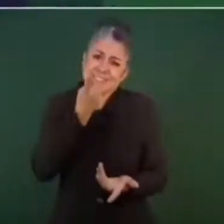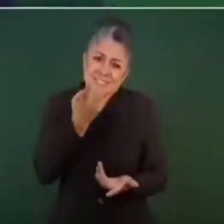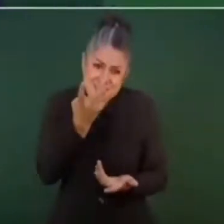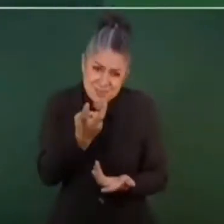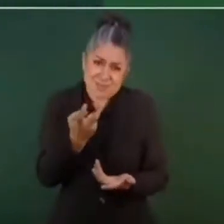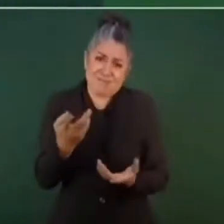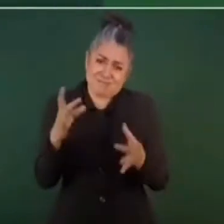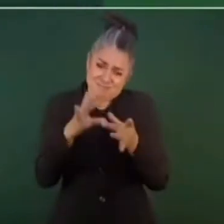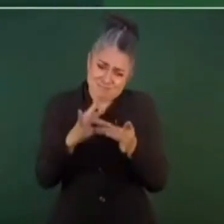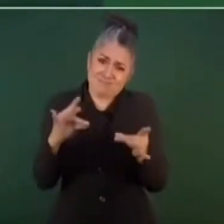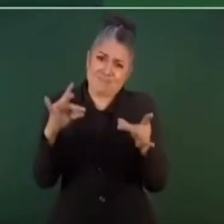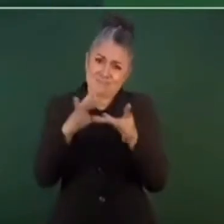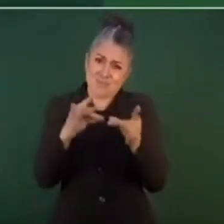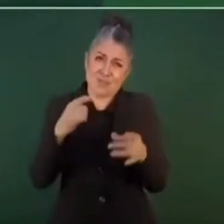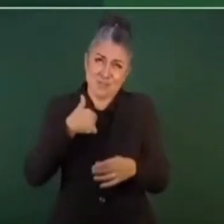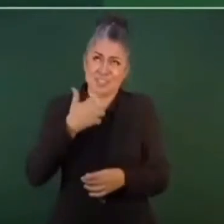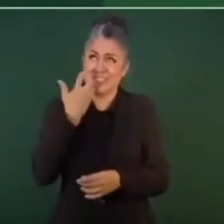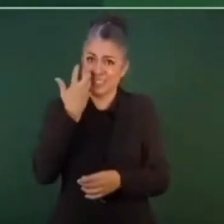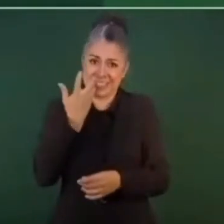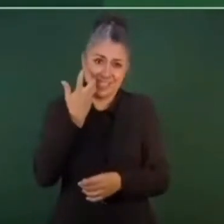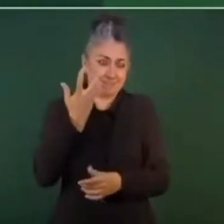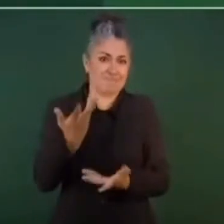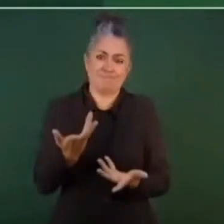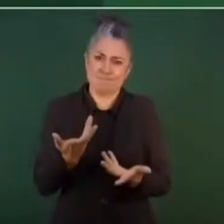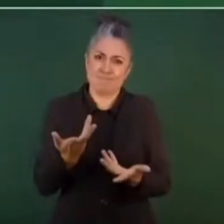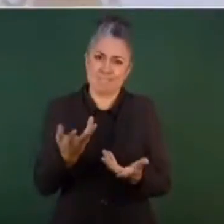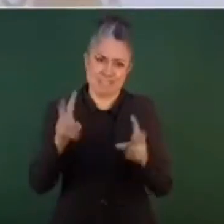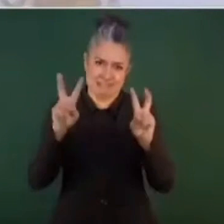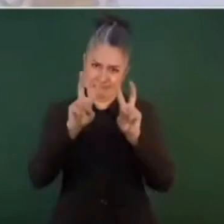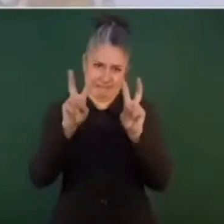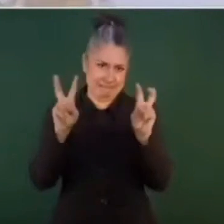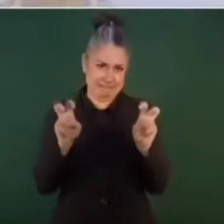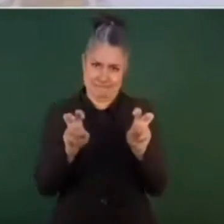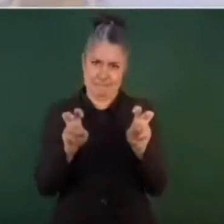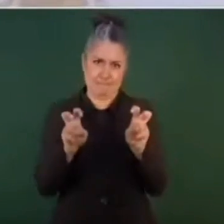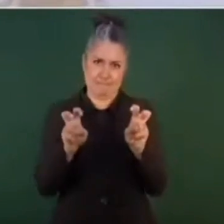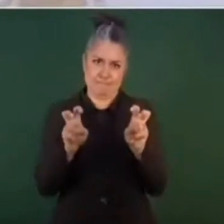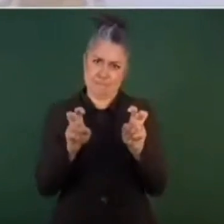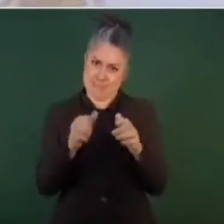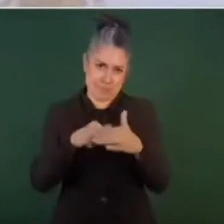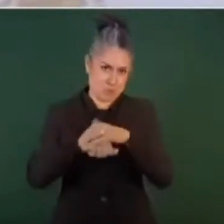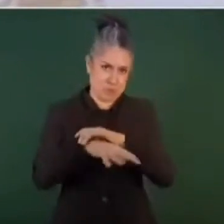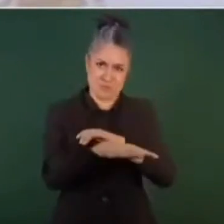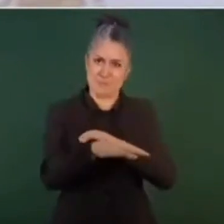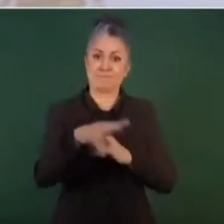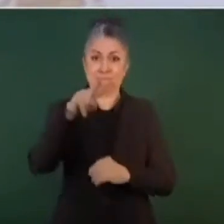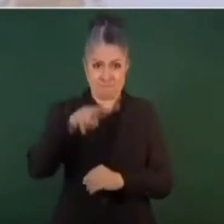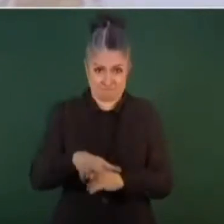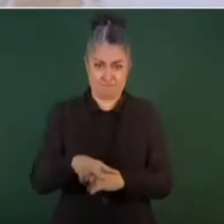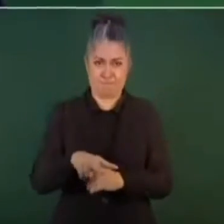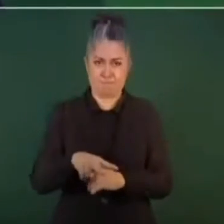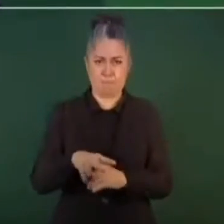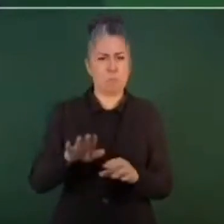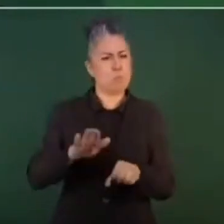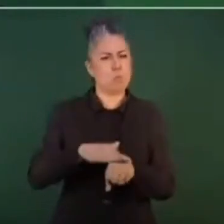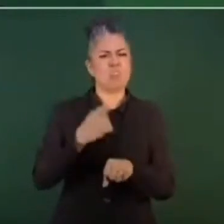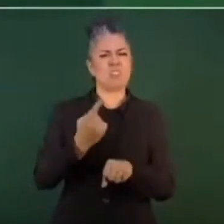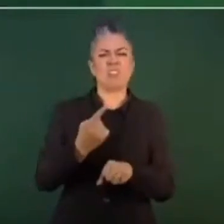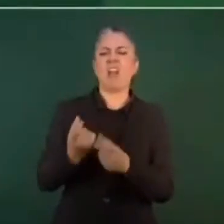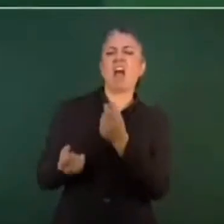este sobre el tema porque están actuando de manera